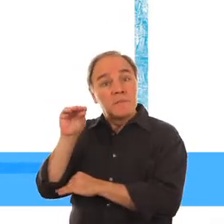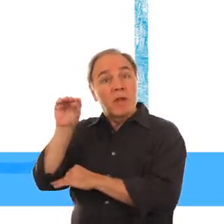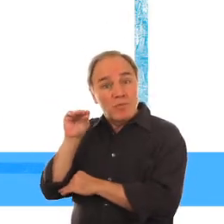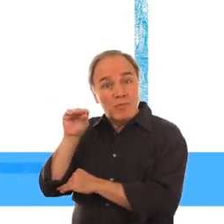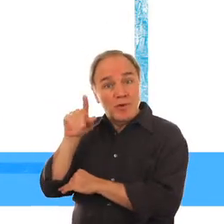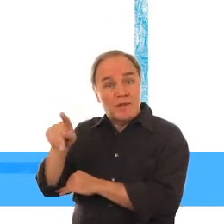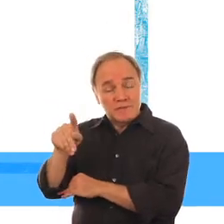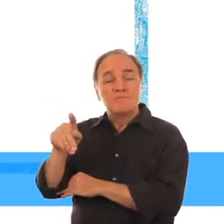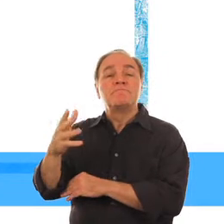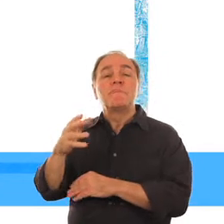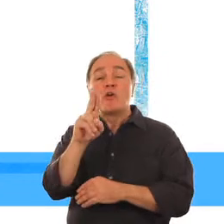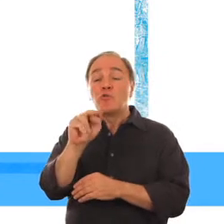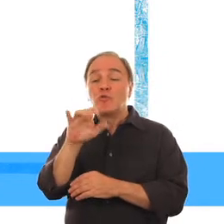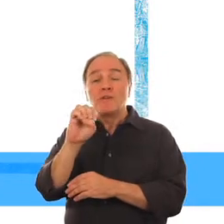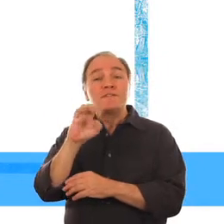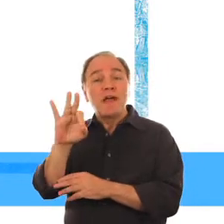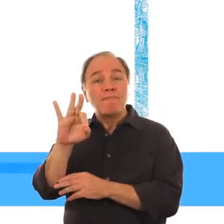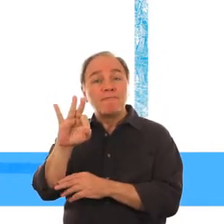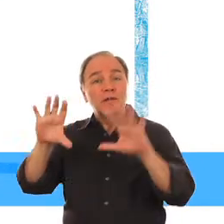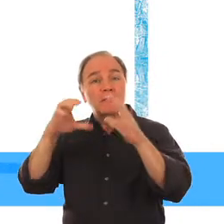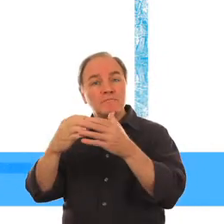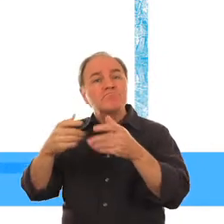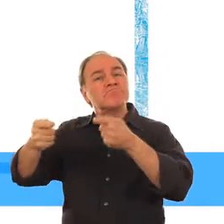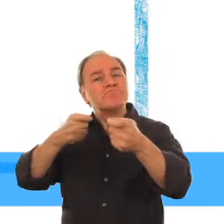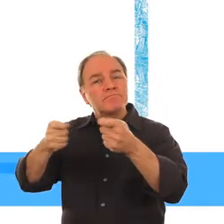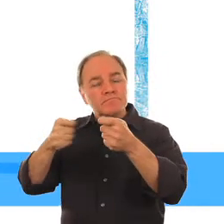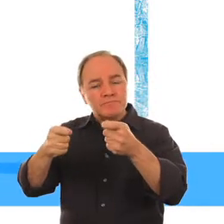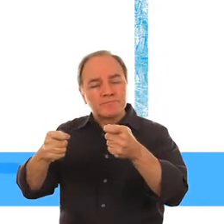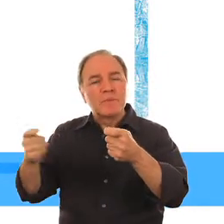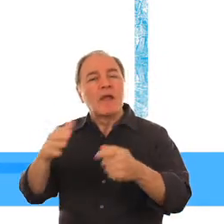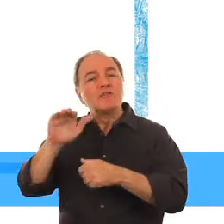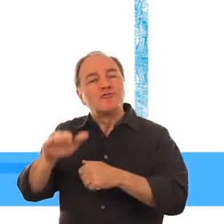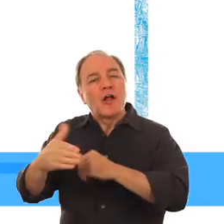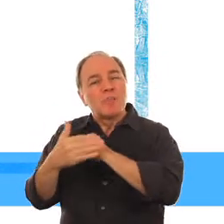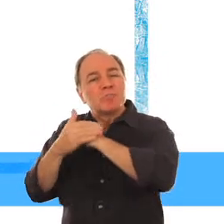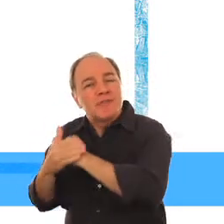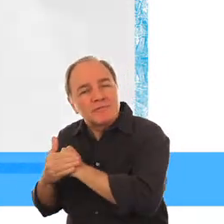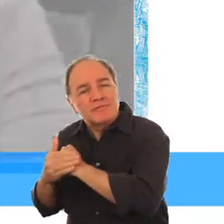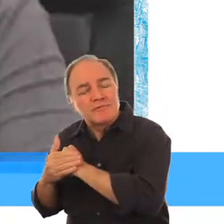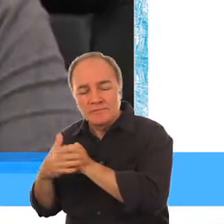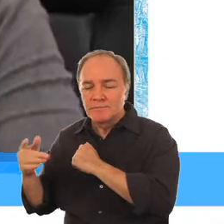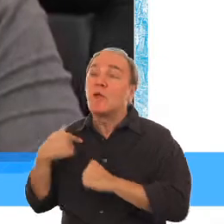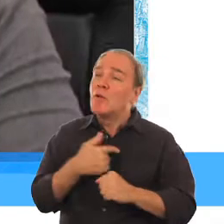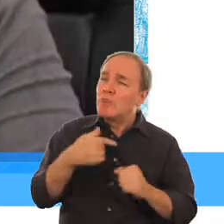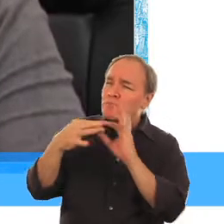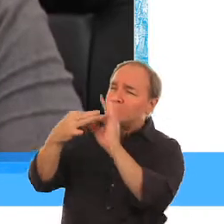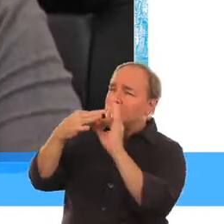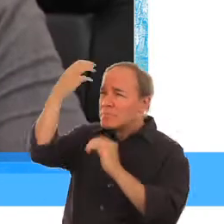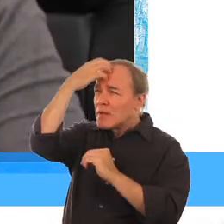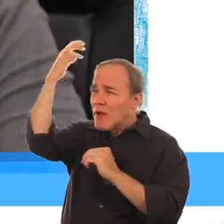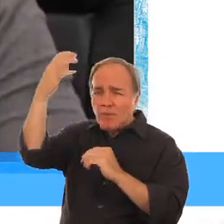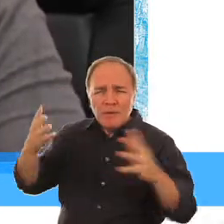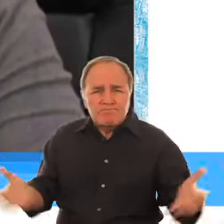Una perspectiva es de Zimbabue Lauren Rumbel, jefa de protección de la infancia UNICEF Zimbabue UNICEF